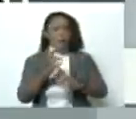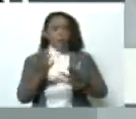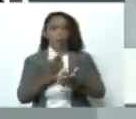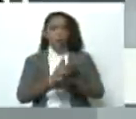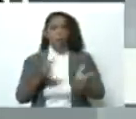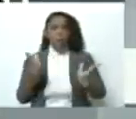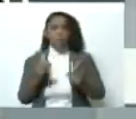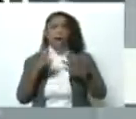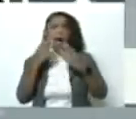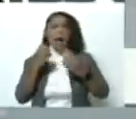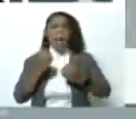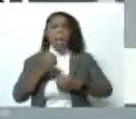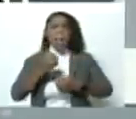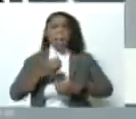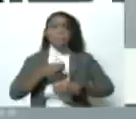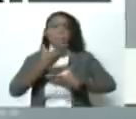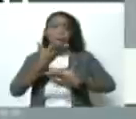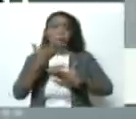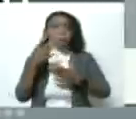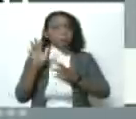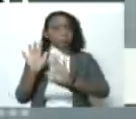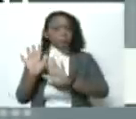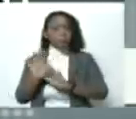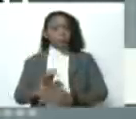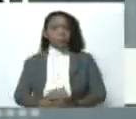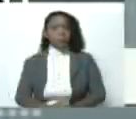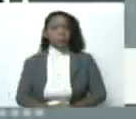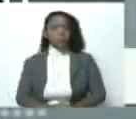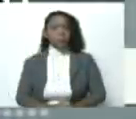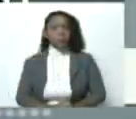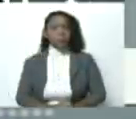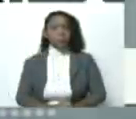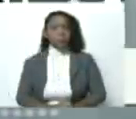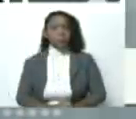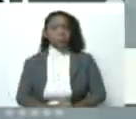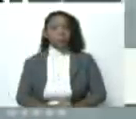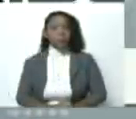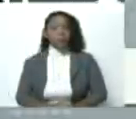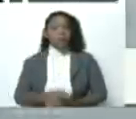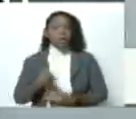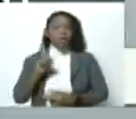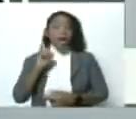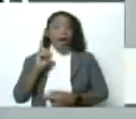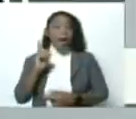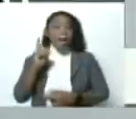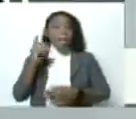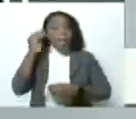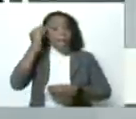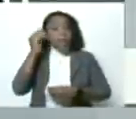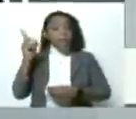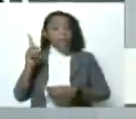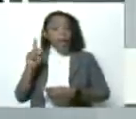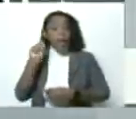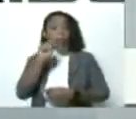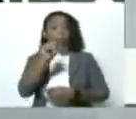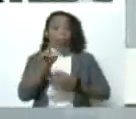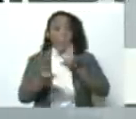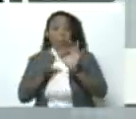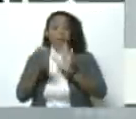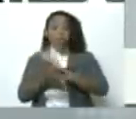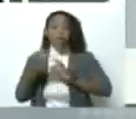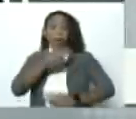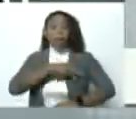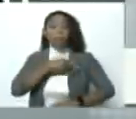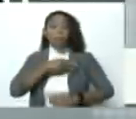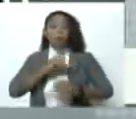libertad de expresión, precisamente. William, precisamente rescatando un punto que destacabas, y es que esta misión, estas